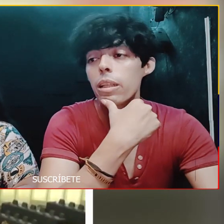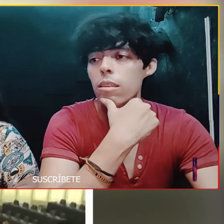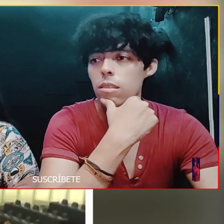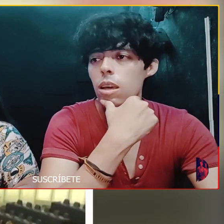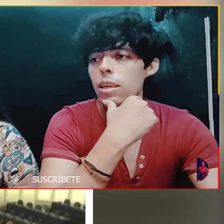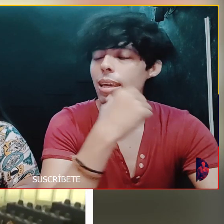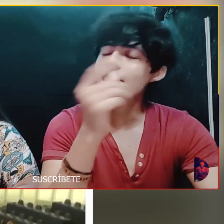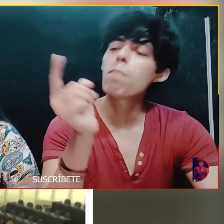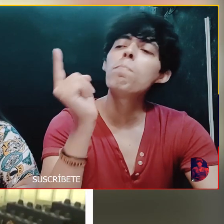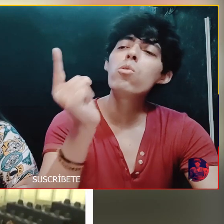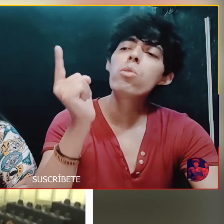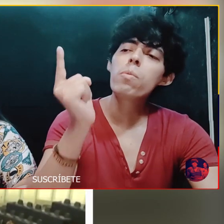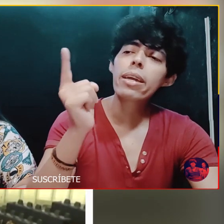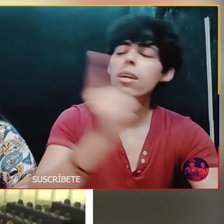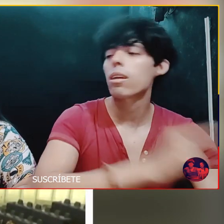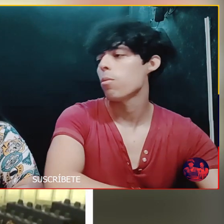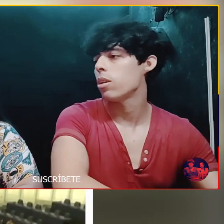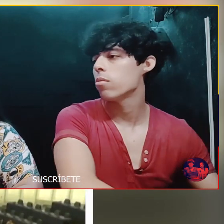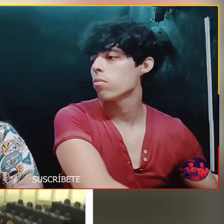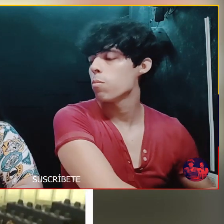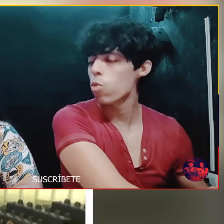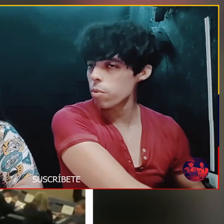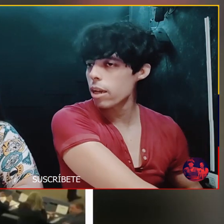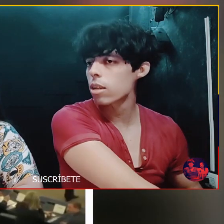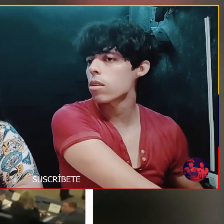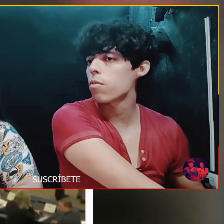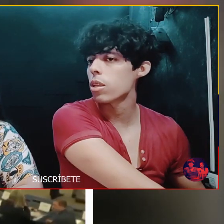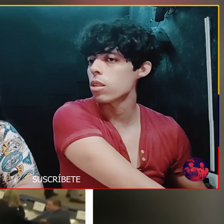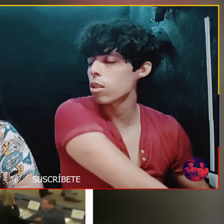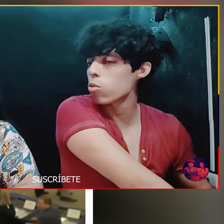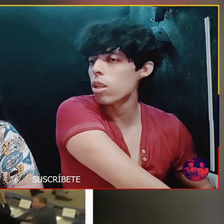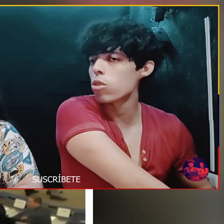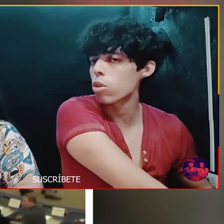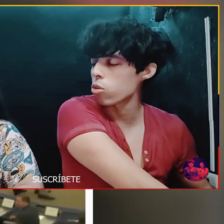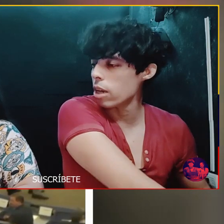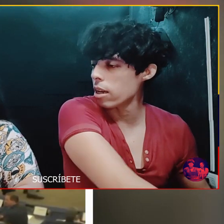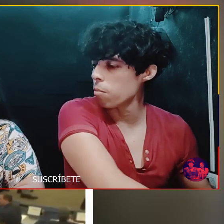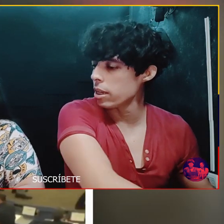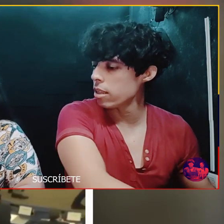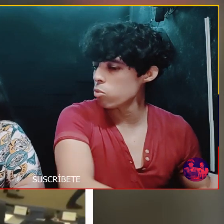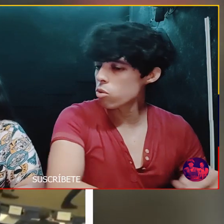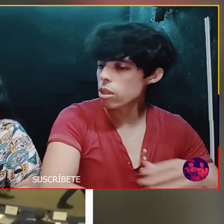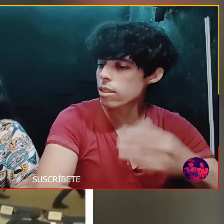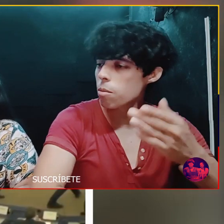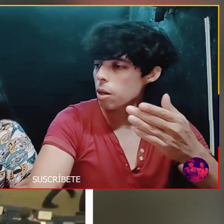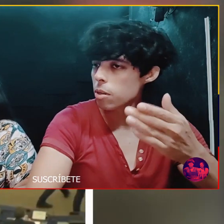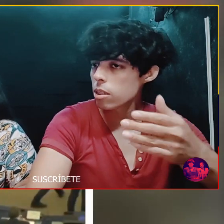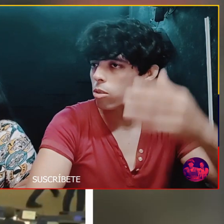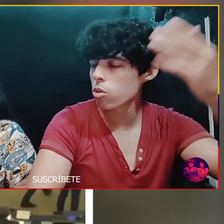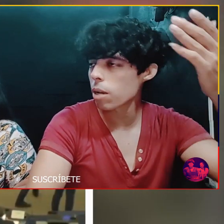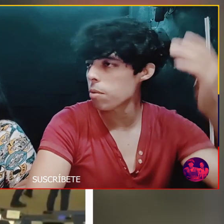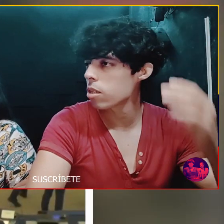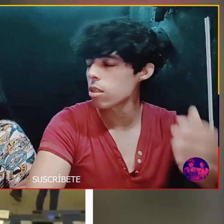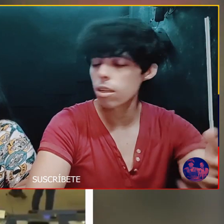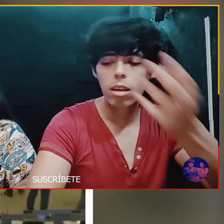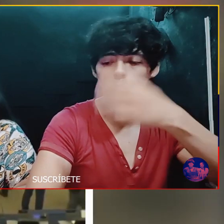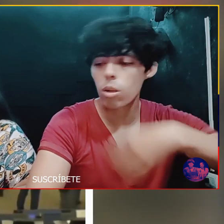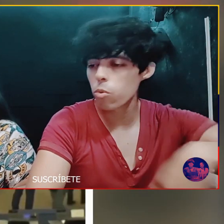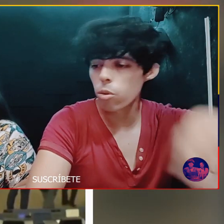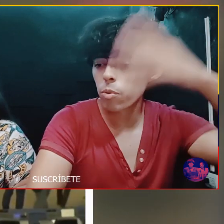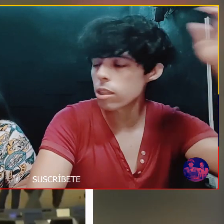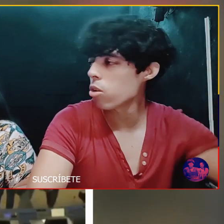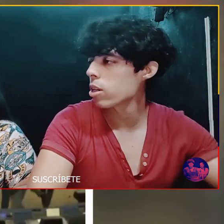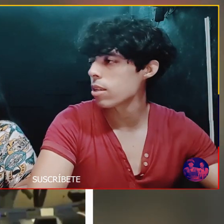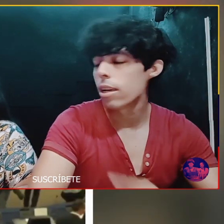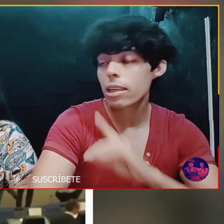verdad Esto es sorprendente Y está muy bien En que hable Muy bien En que se defienda Tiene todo el derecho O sea que mañana Uno se lanza para presidente O no quede presidente